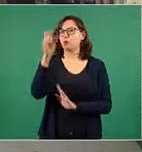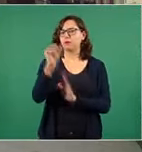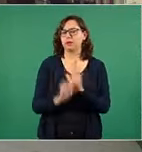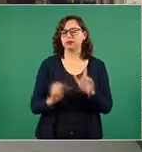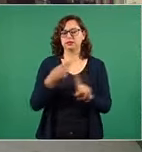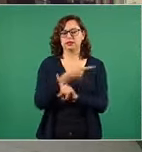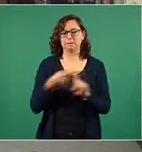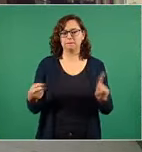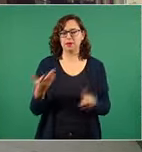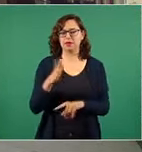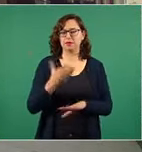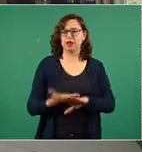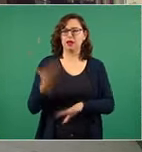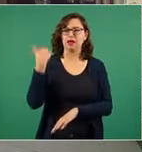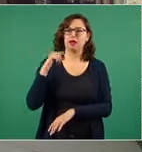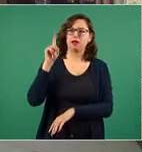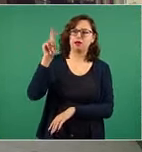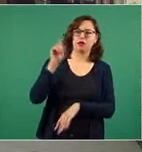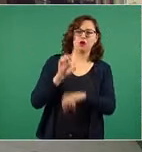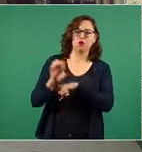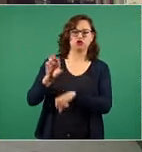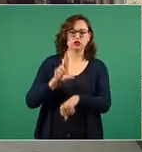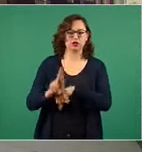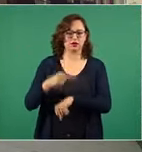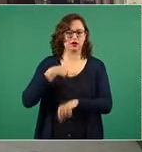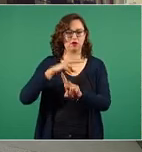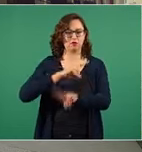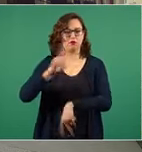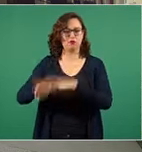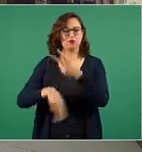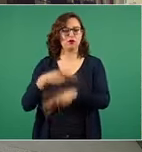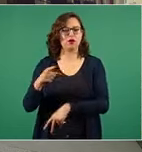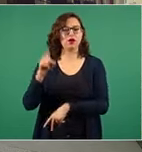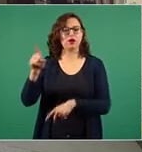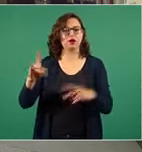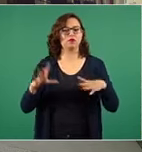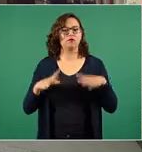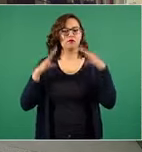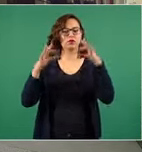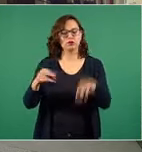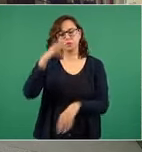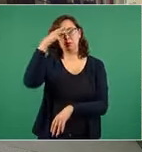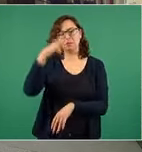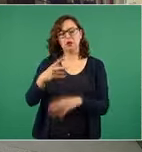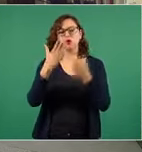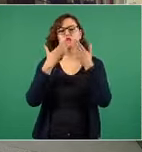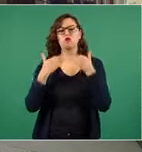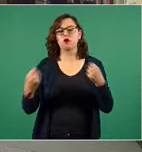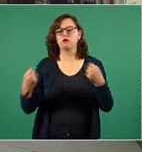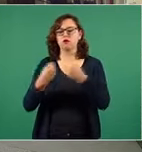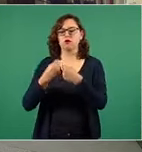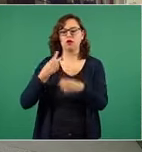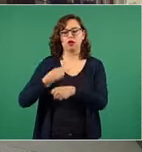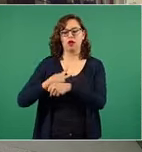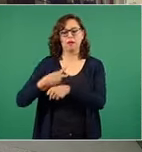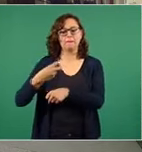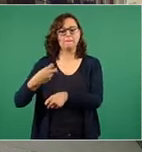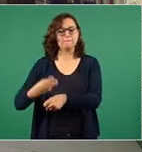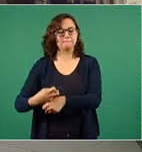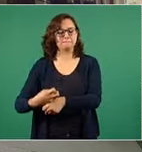medio estuve en Costa Rica a invitación de la Fundación México Sin Fronteras, quien le entregó